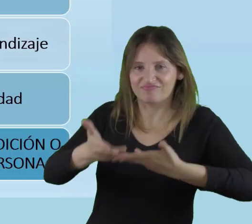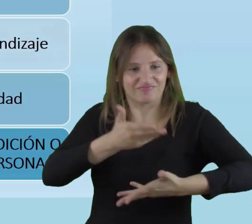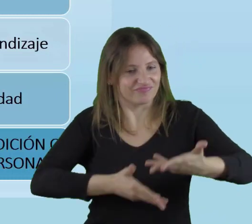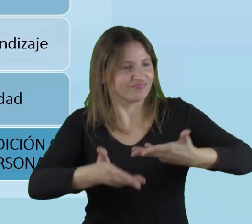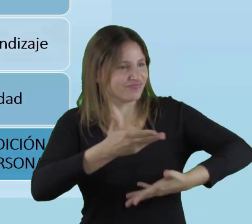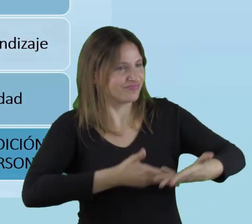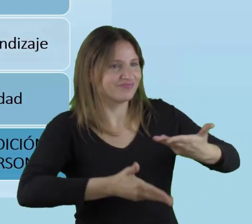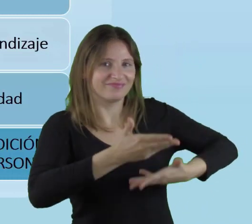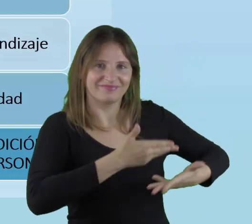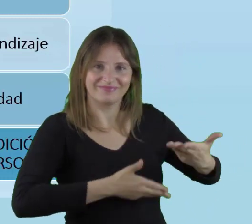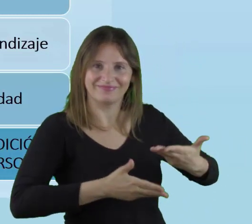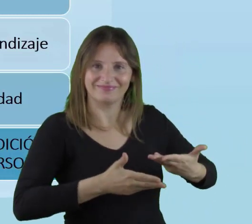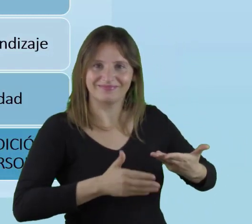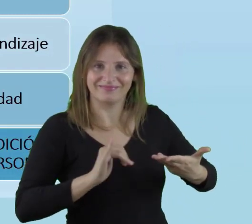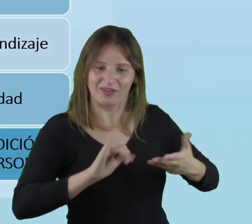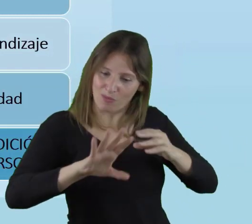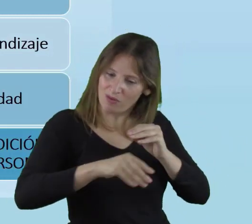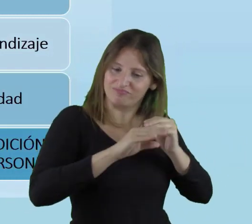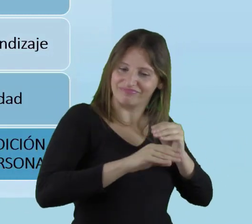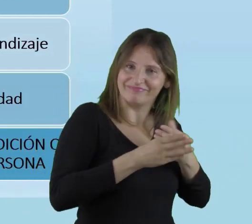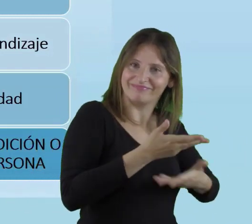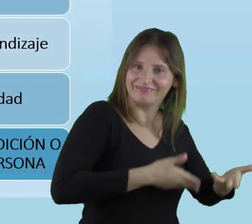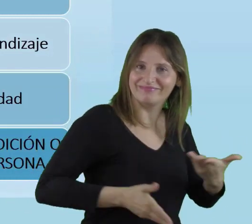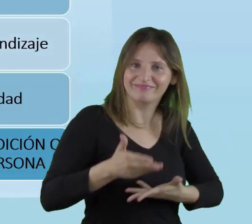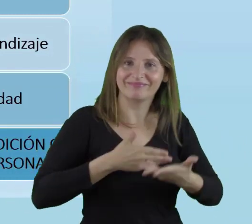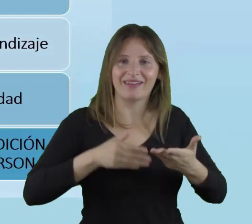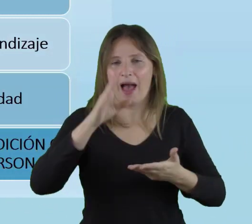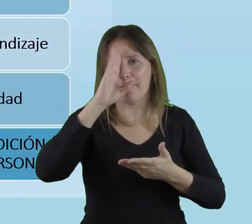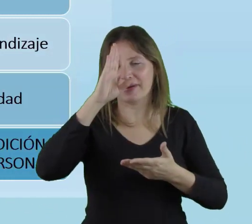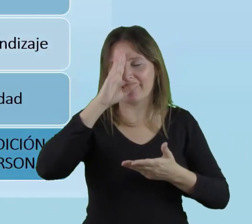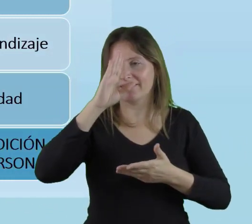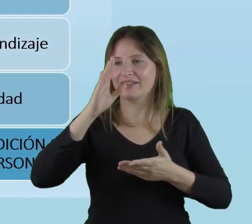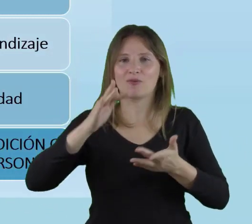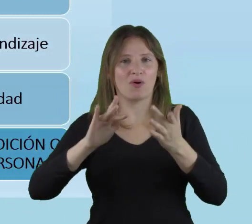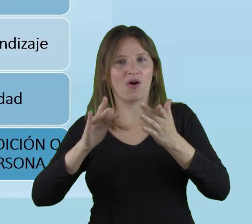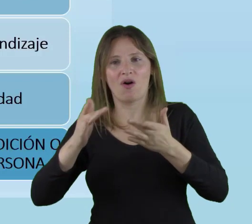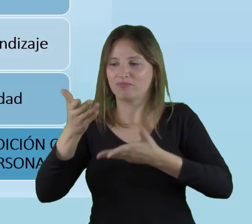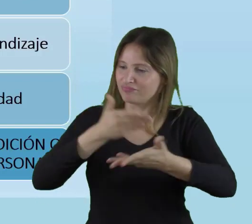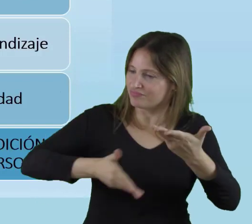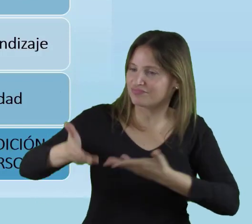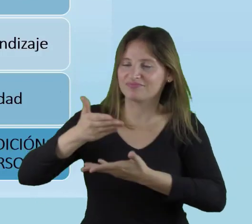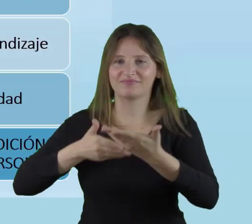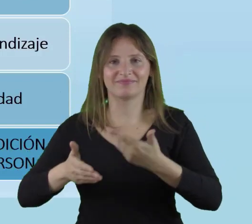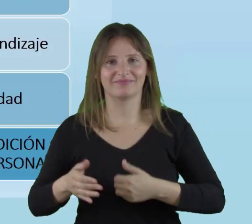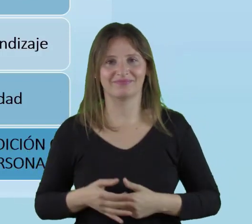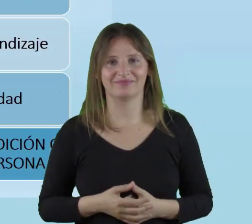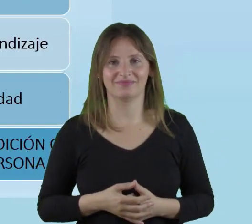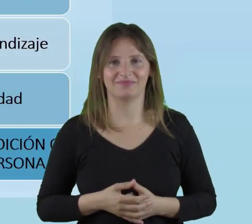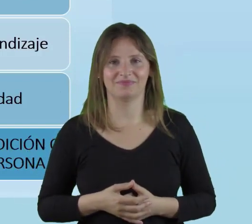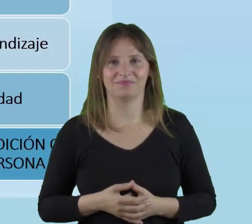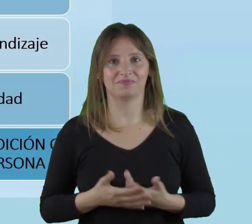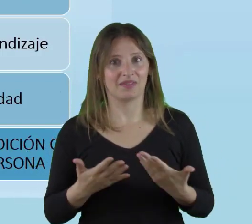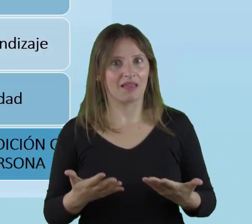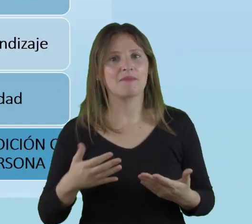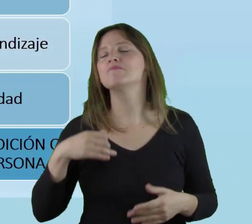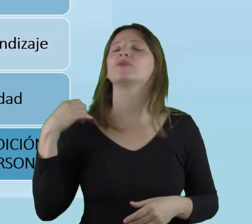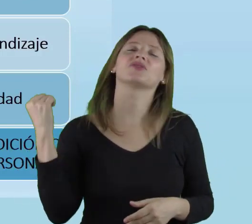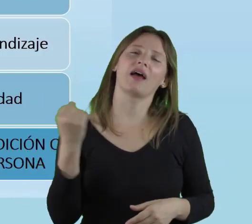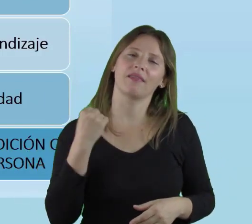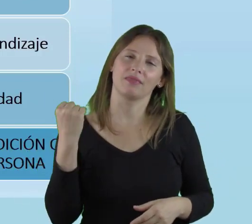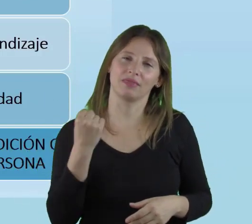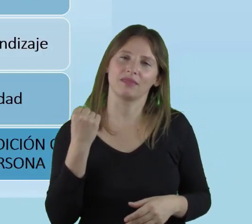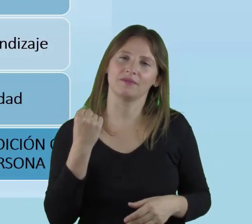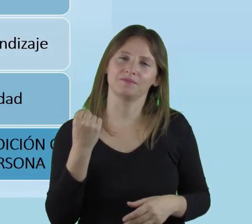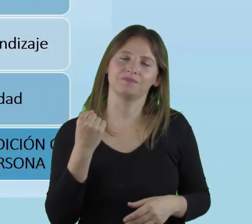unos de otros. Que vamos a aprender unos de otros. Es